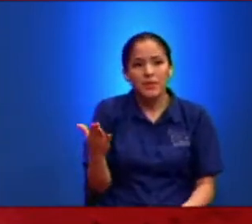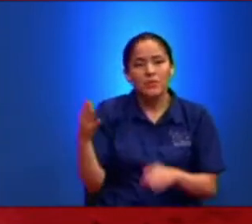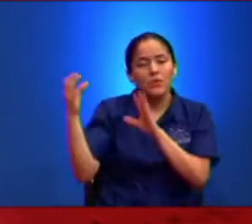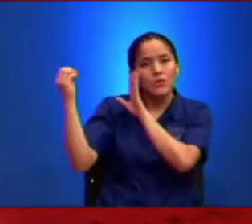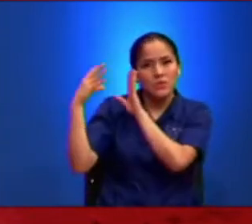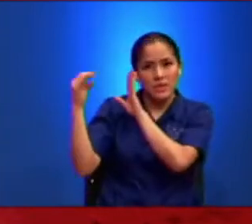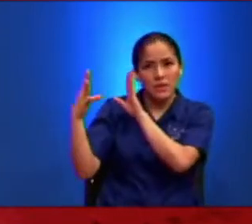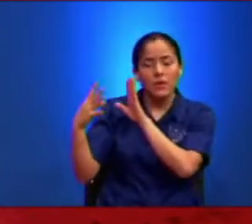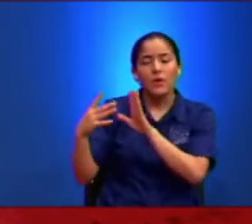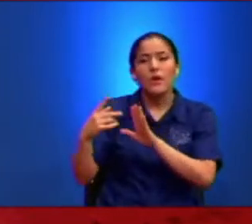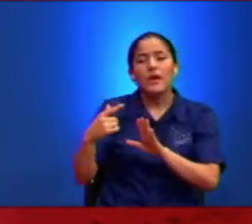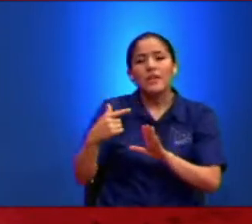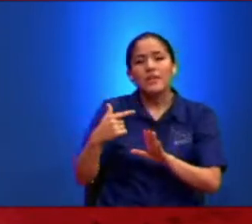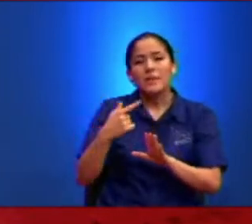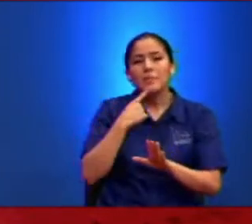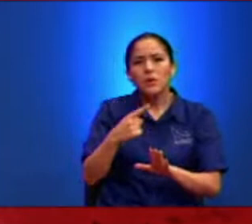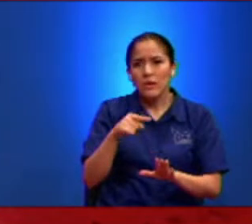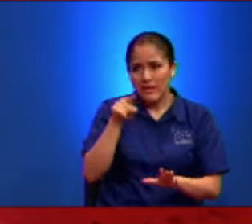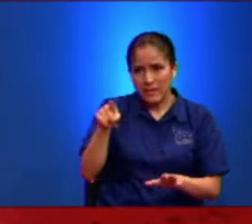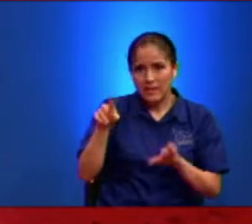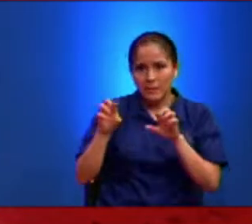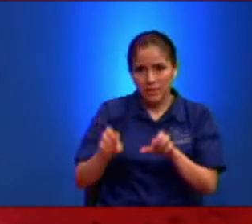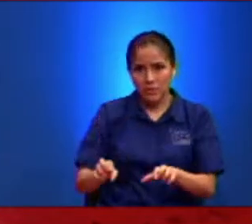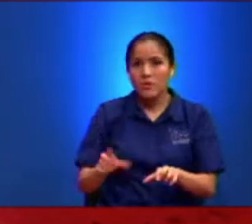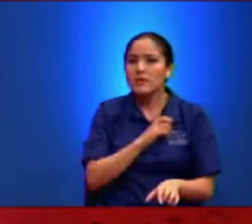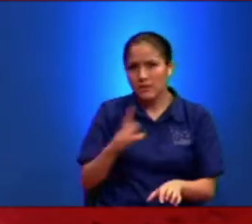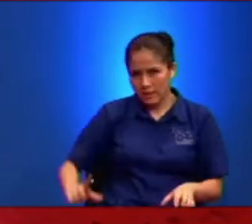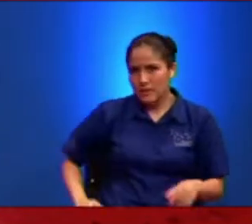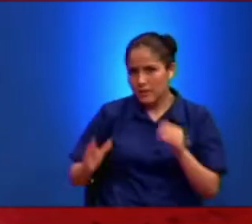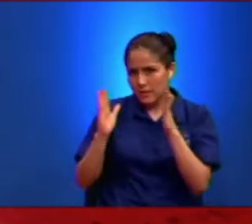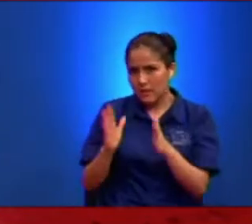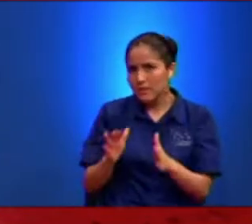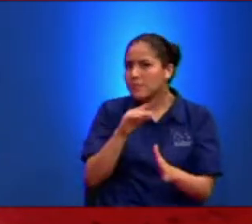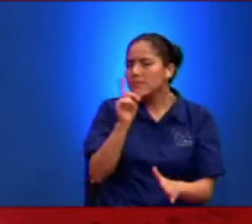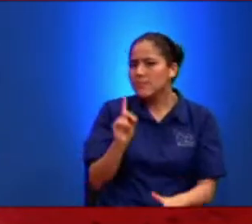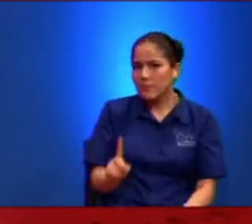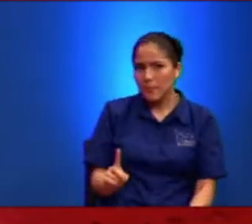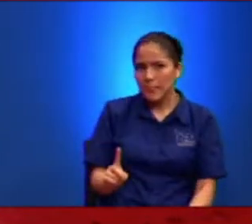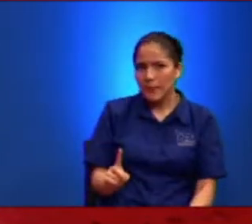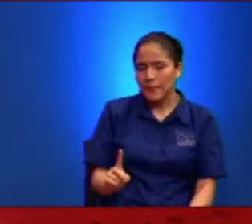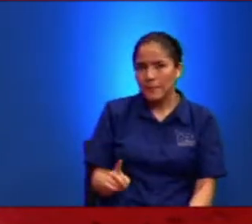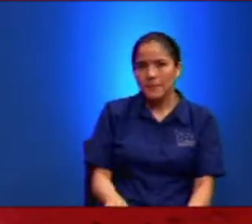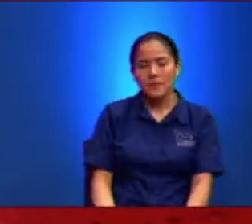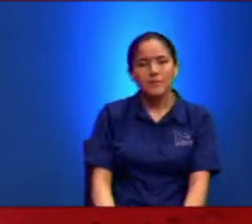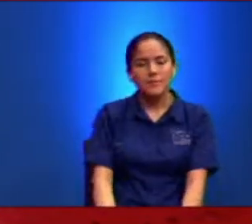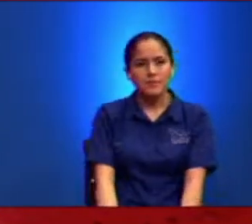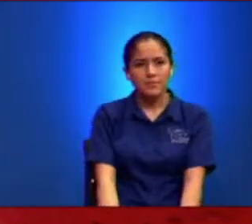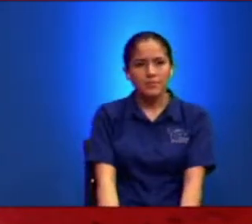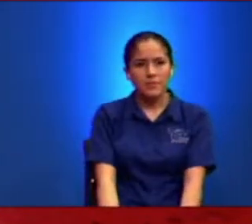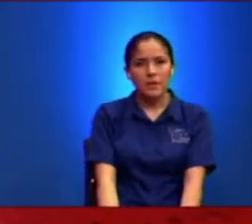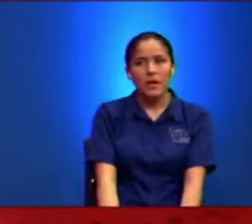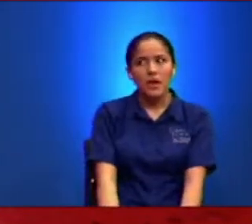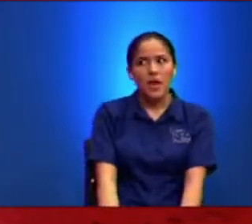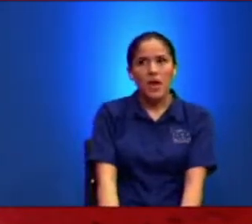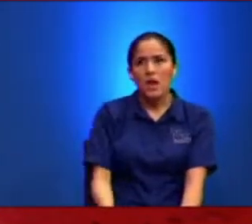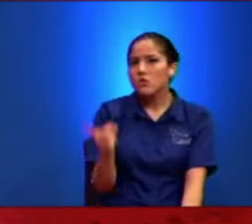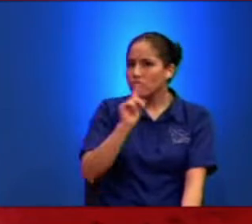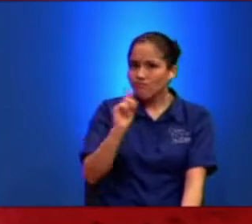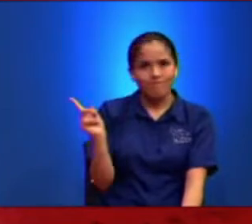Pero Y él es nacido De nuevo Él es cristiano No